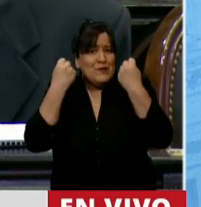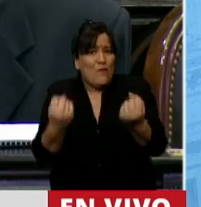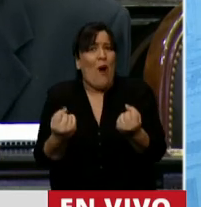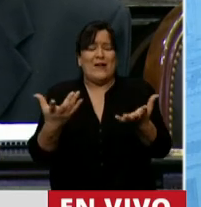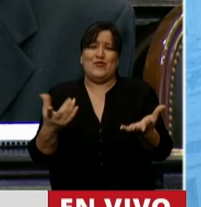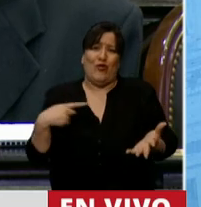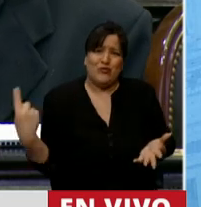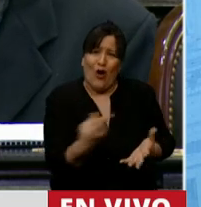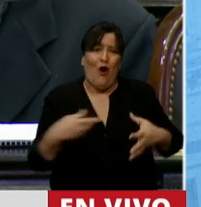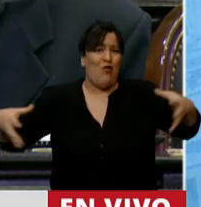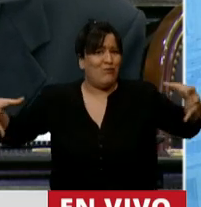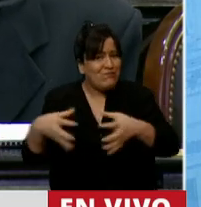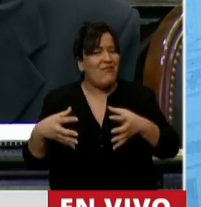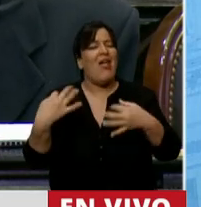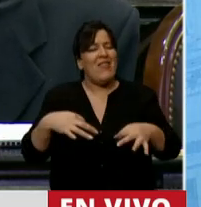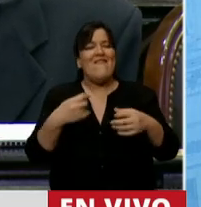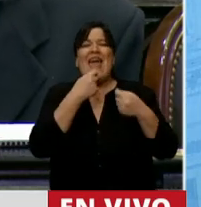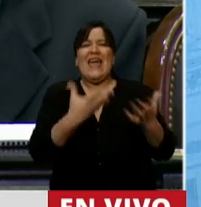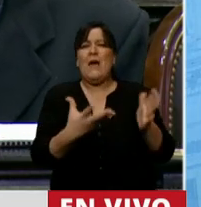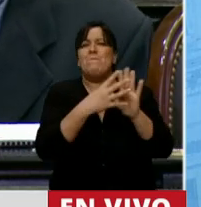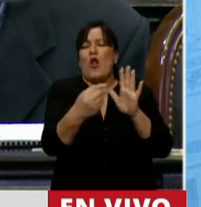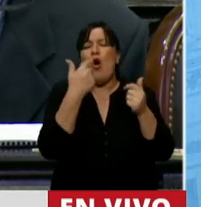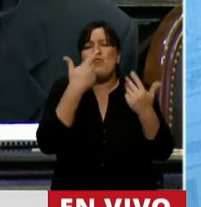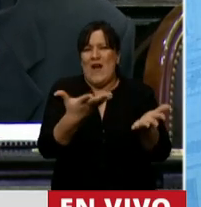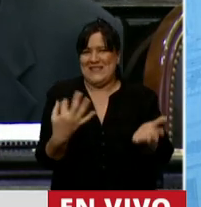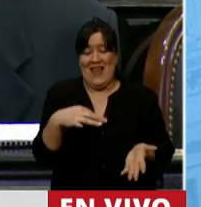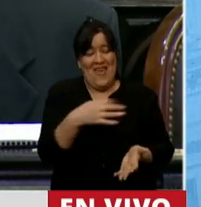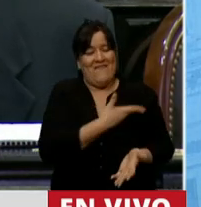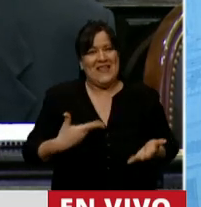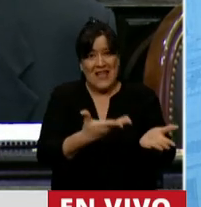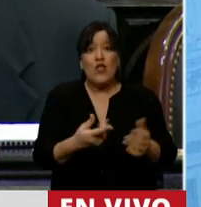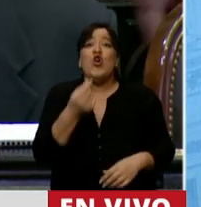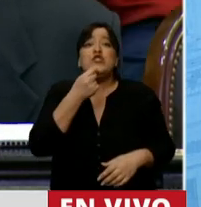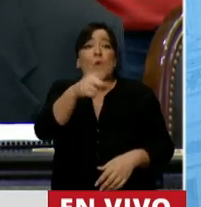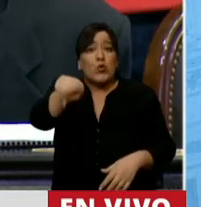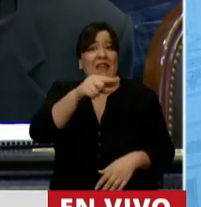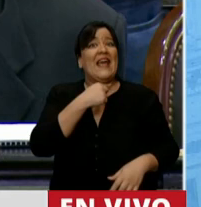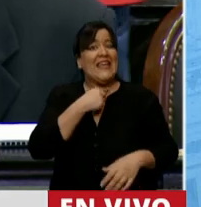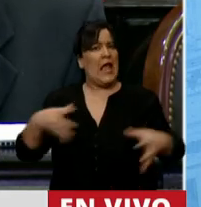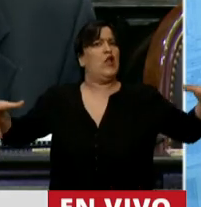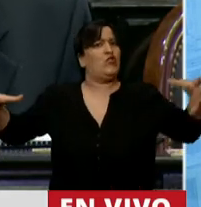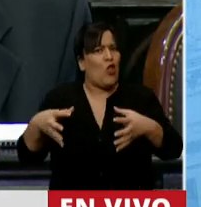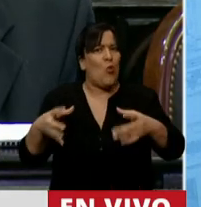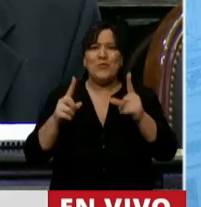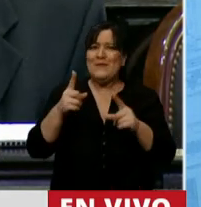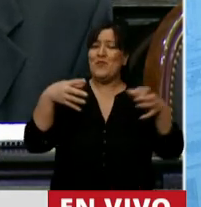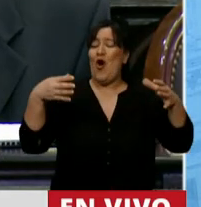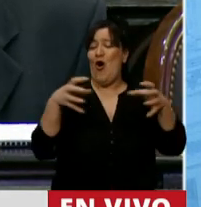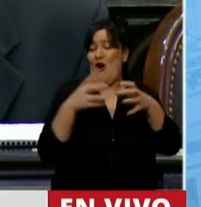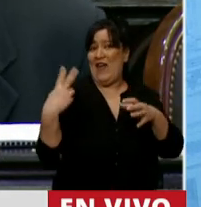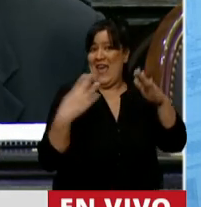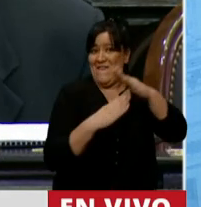convoca a ese enorme, tiene que haber ejemplaridad. Por eso, si nos quieren ver juntos, como dijo el señor jefe de gabinete,